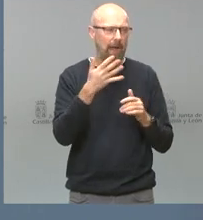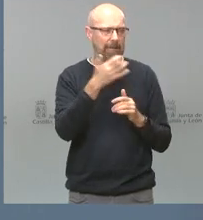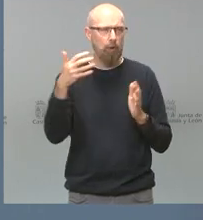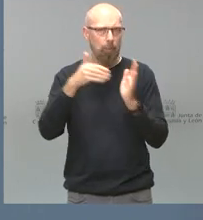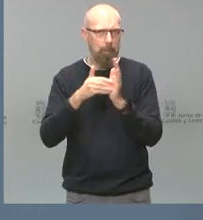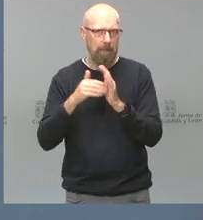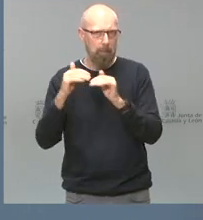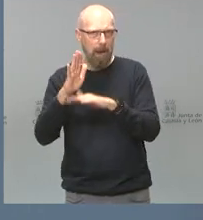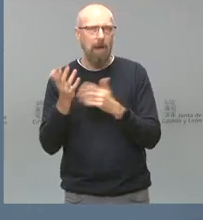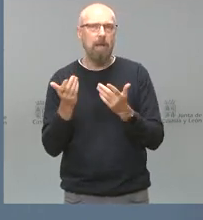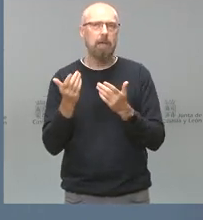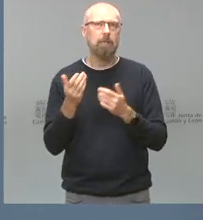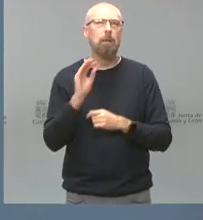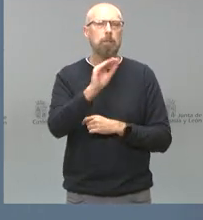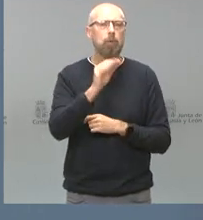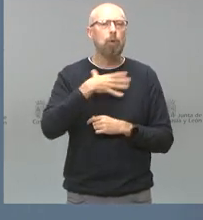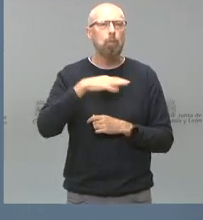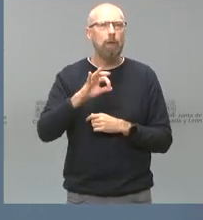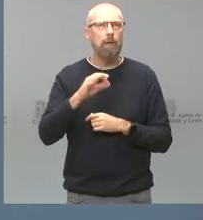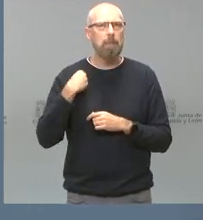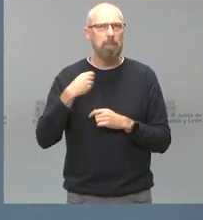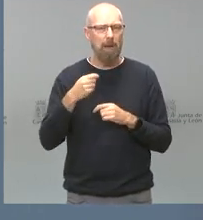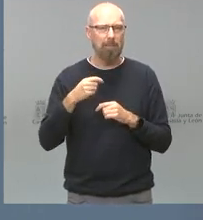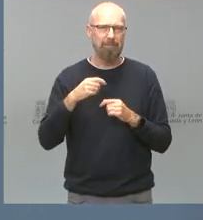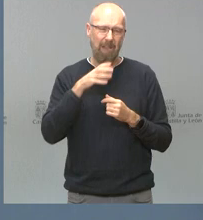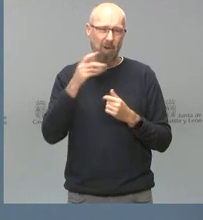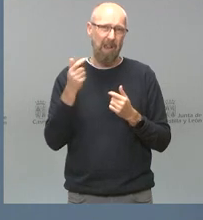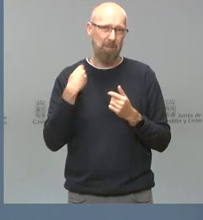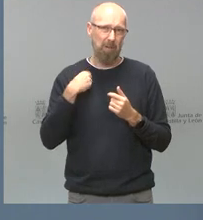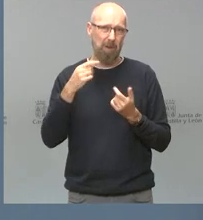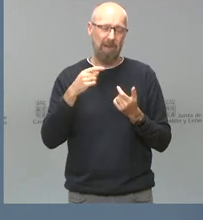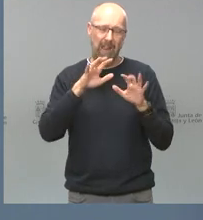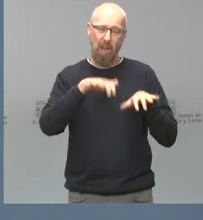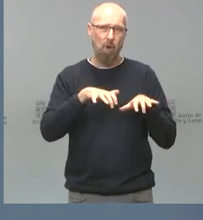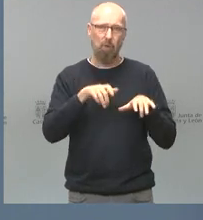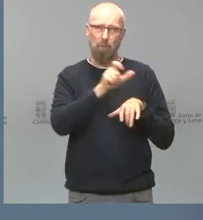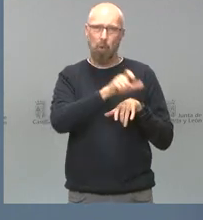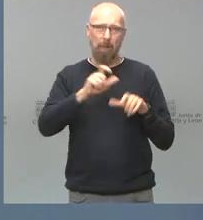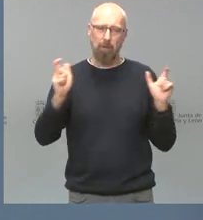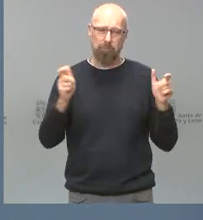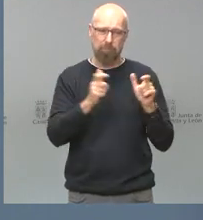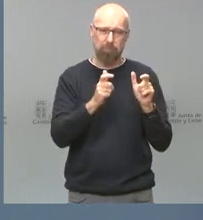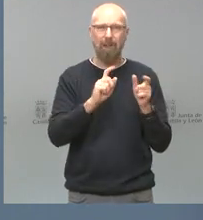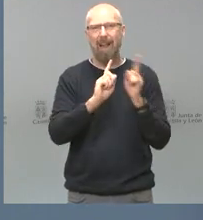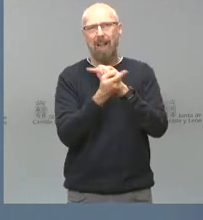La pregunta es si es posible revertir de alguna manera esa dinámica que hace que León pierda población,